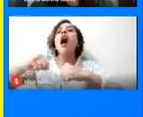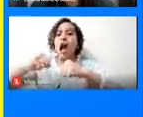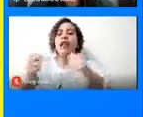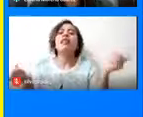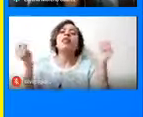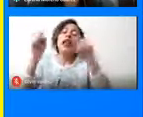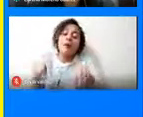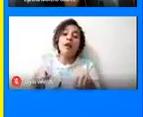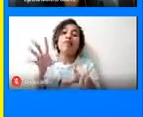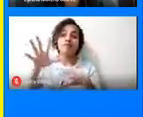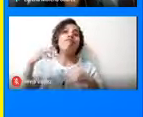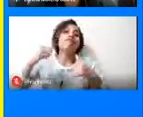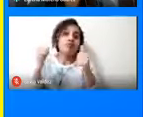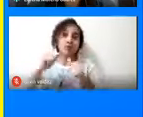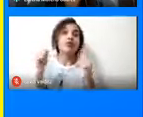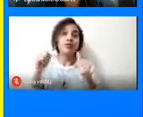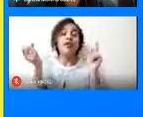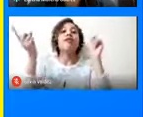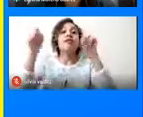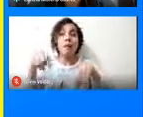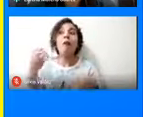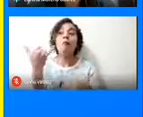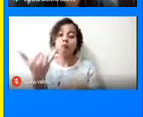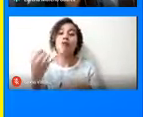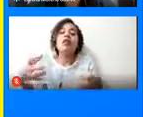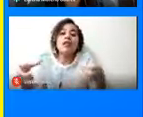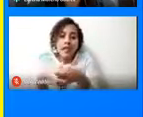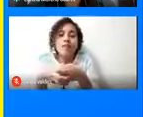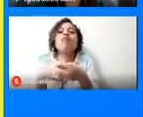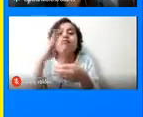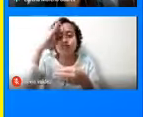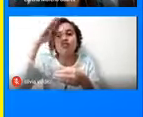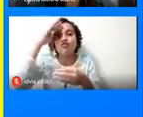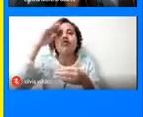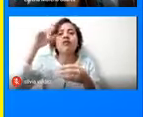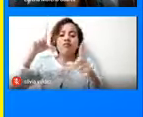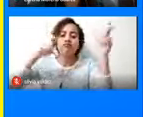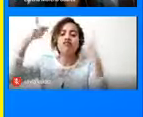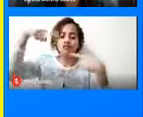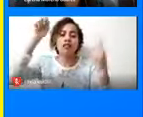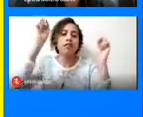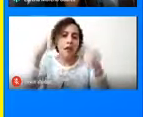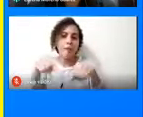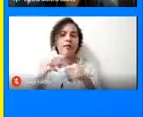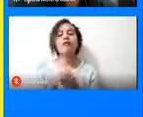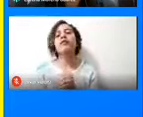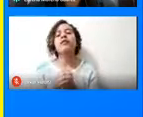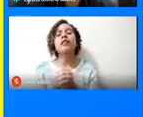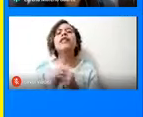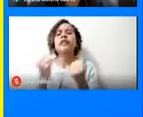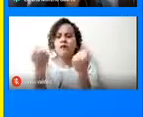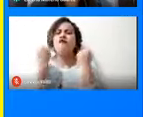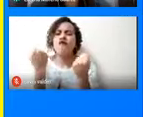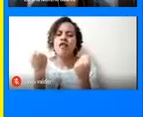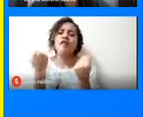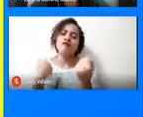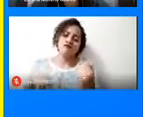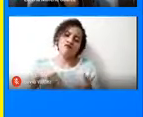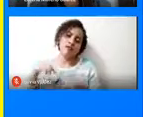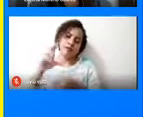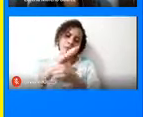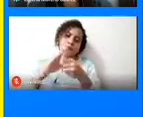Bogotá, que también cuenta con un equipo de policía de turismo muy fuerte para nuestra ciudad.